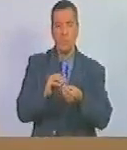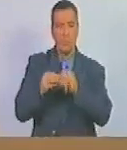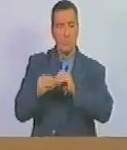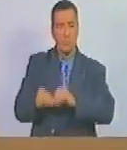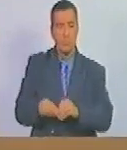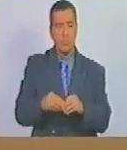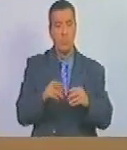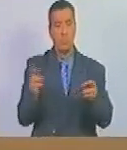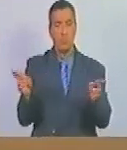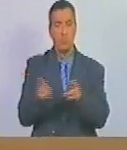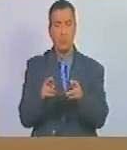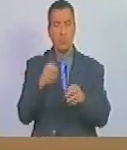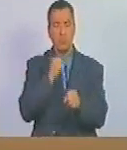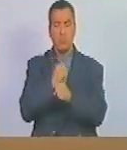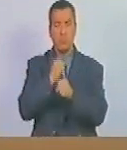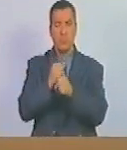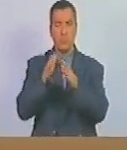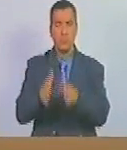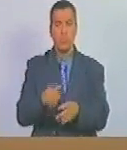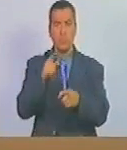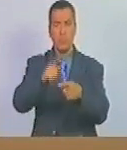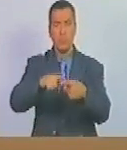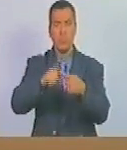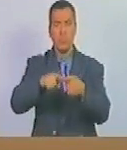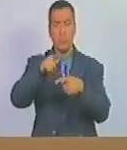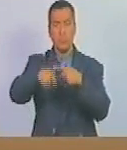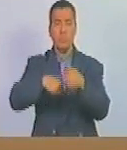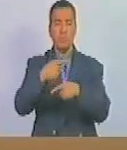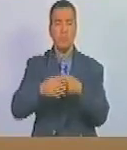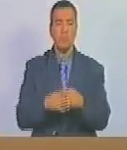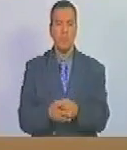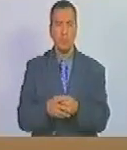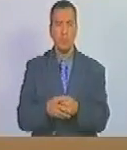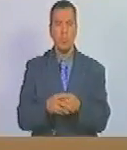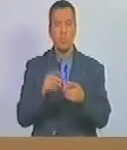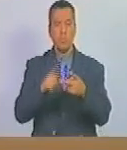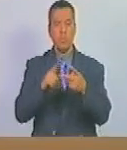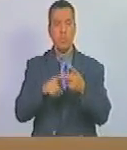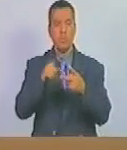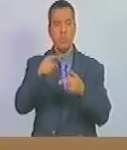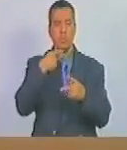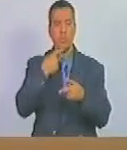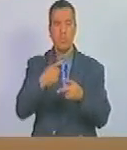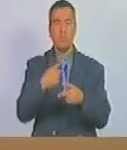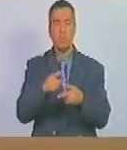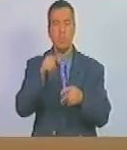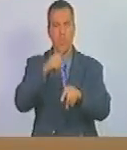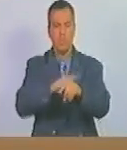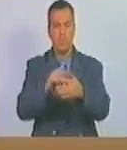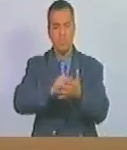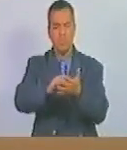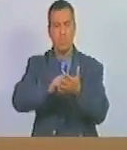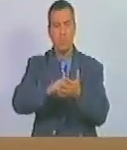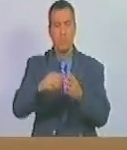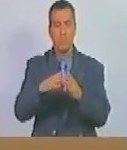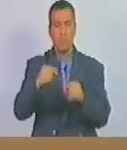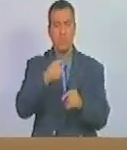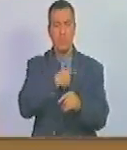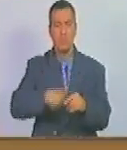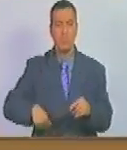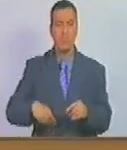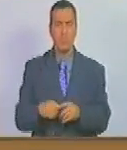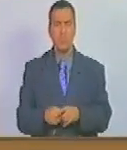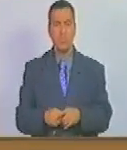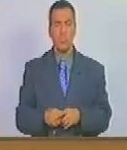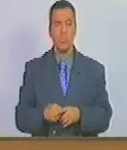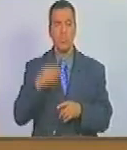ningún descuento a la trabajadora o el trabajador agrícola por los conceptos indicados en el presente artículo esto se da lo presidencia